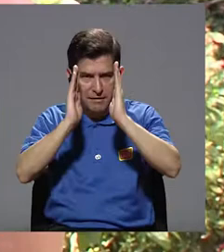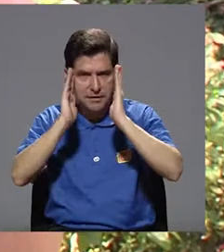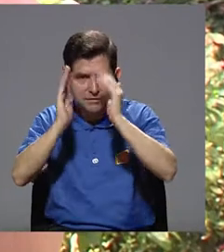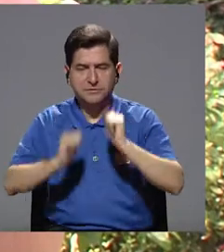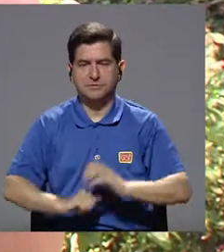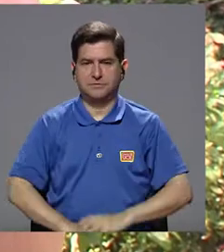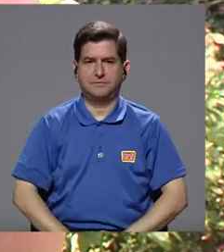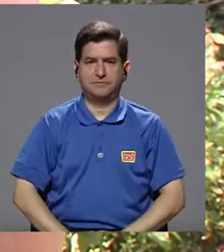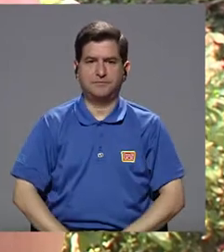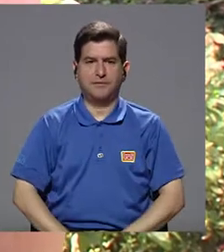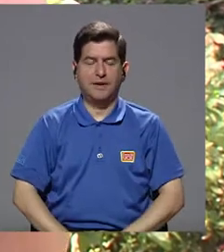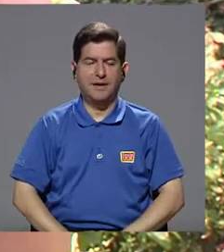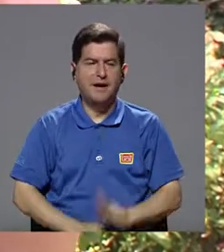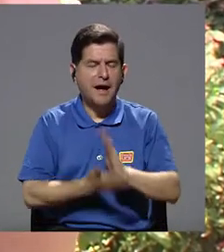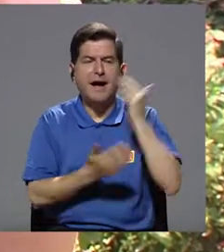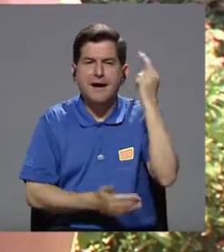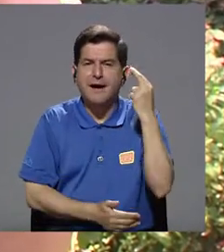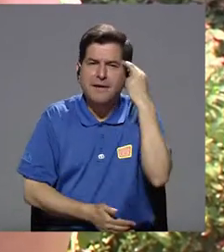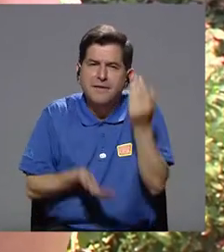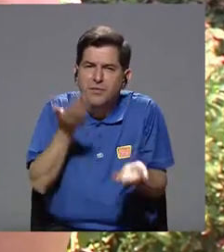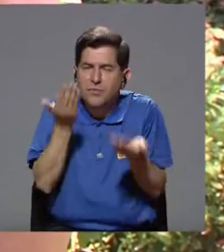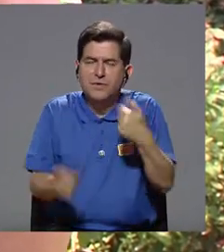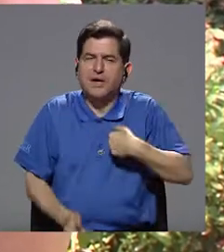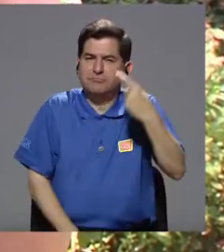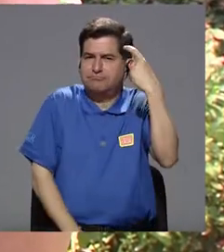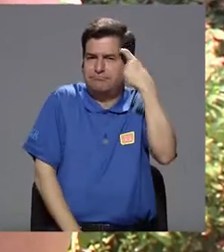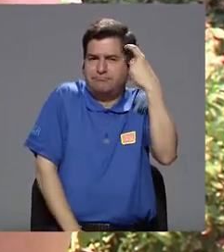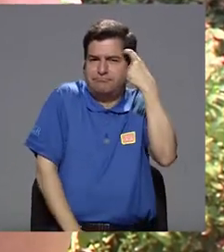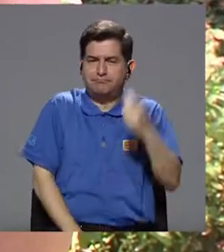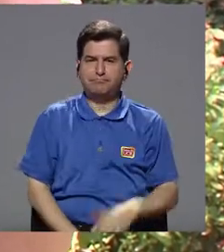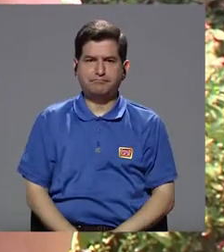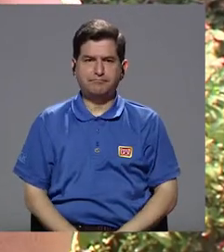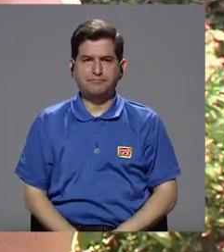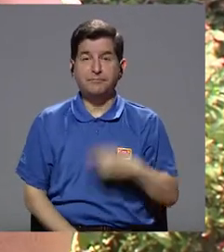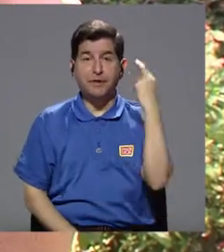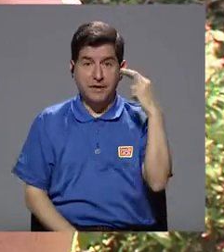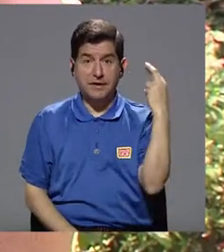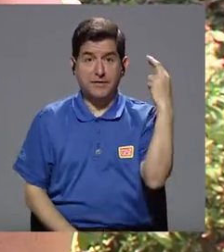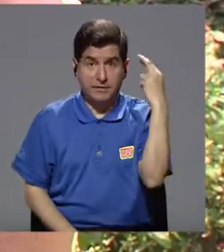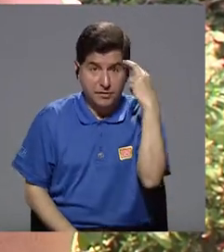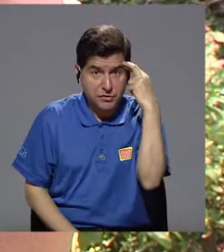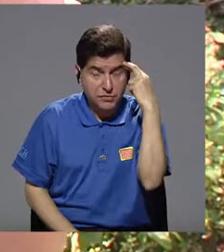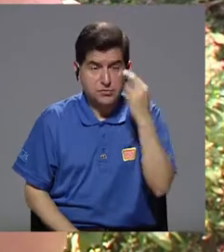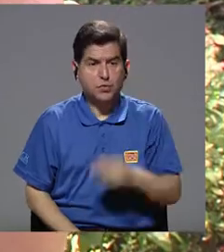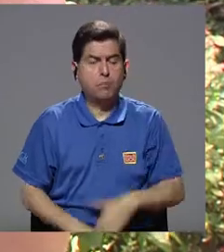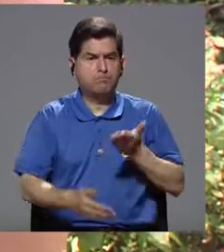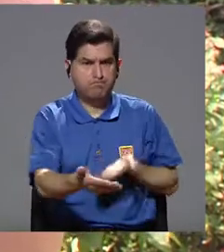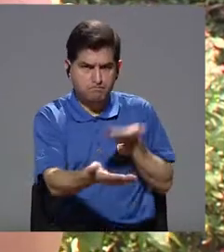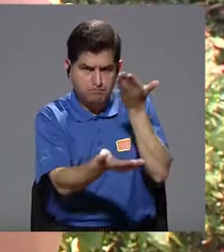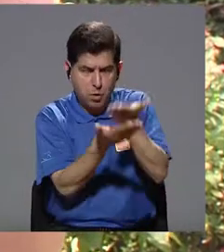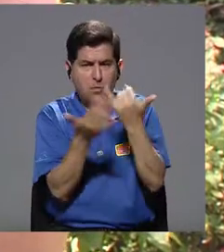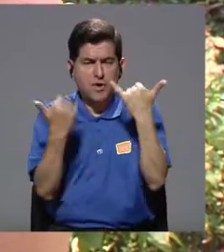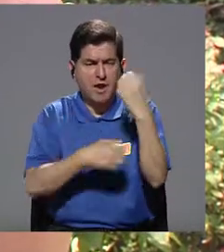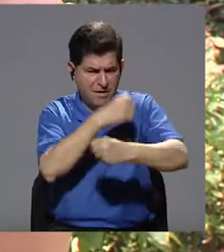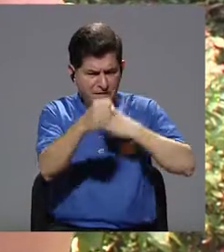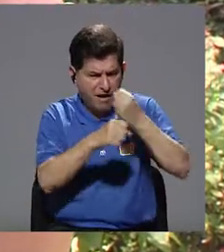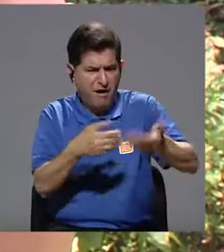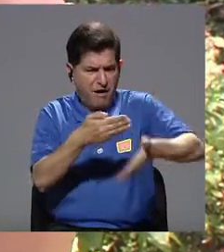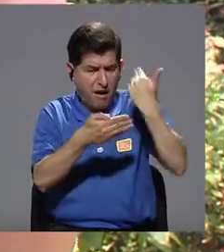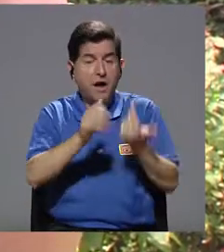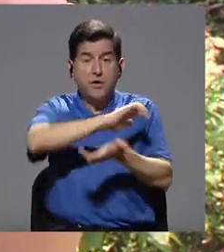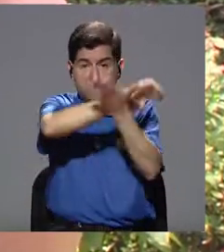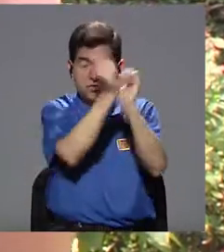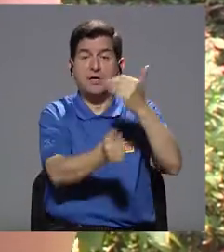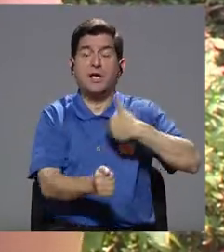Estas son, digamos, por ejemplo, algunas de las razones, pienso, por las cuales se ha tenido que, vamos a ver, proponer, bueno, desde hace muchos años y el